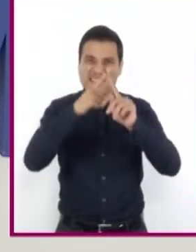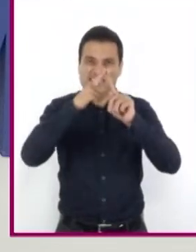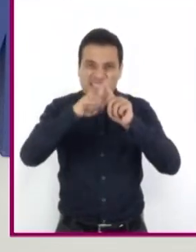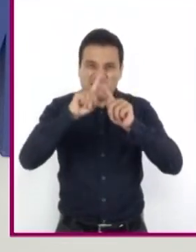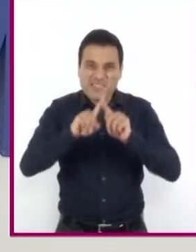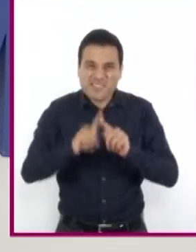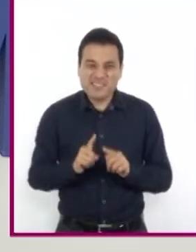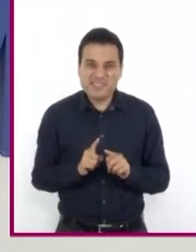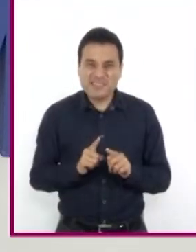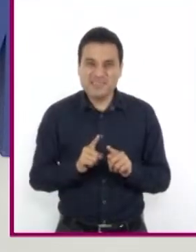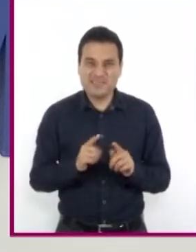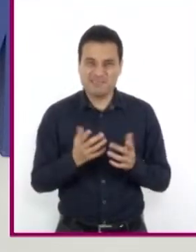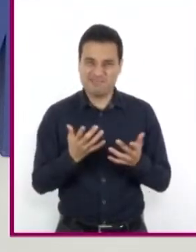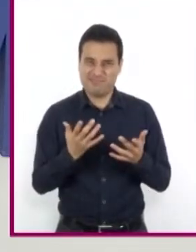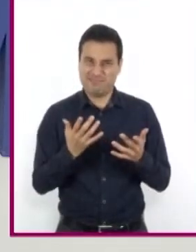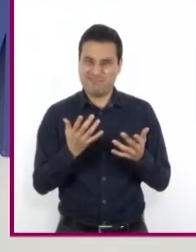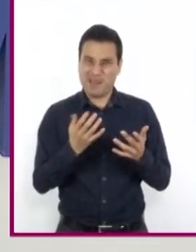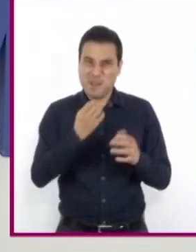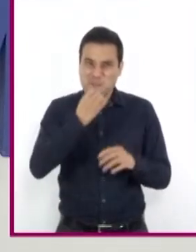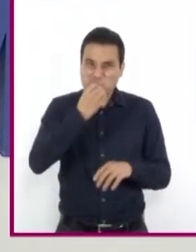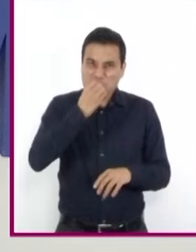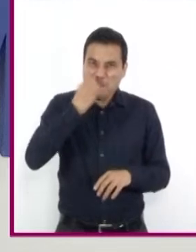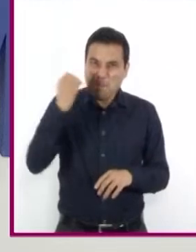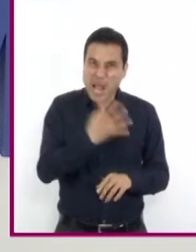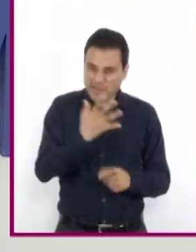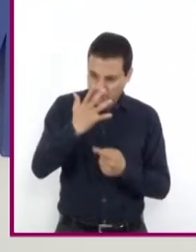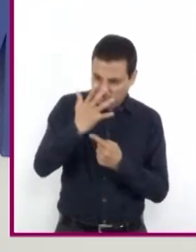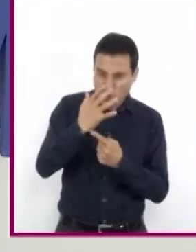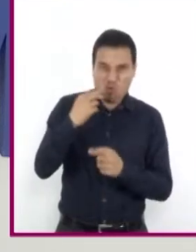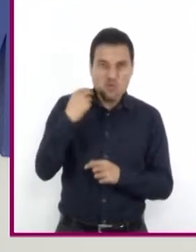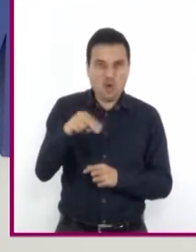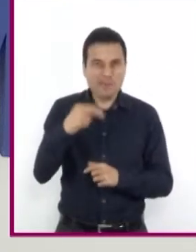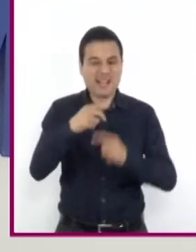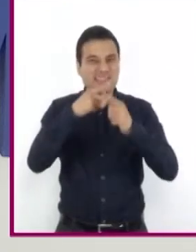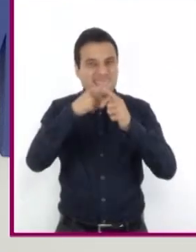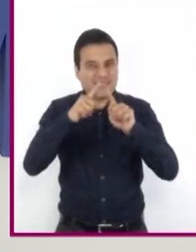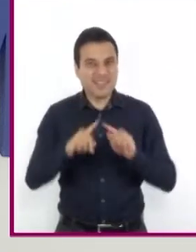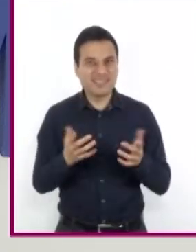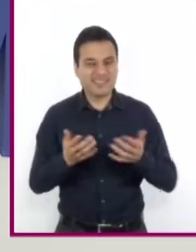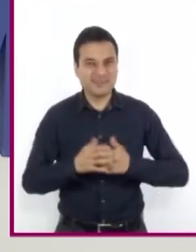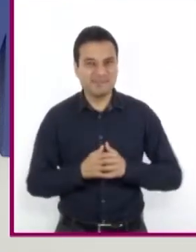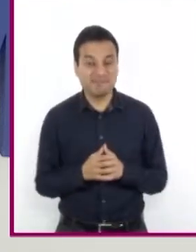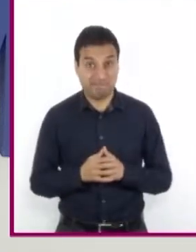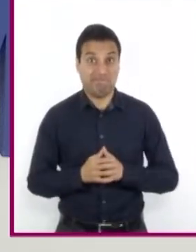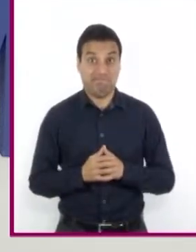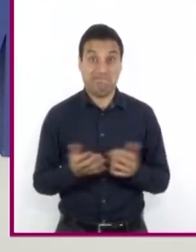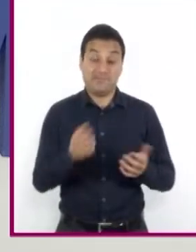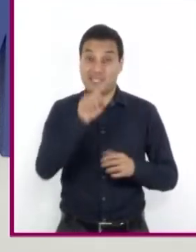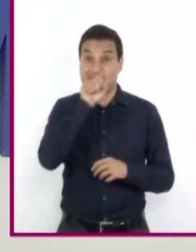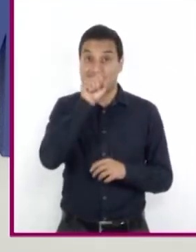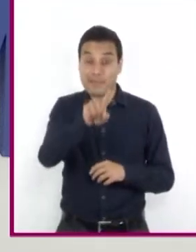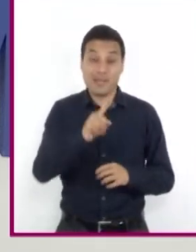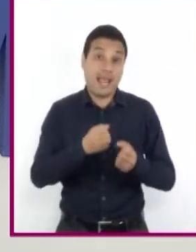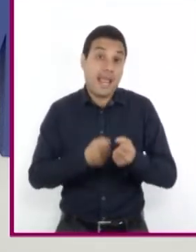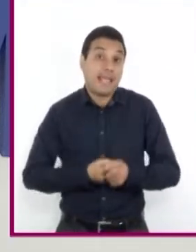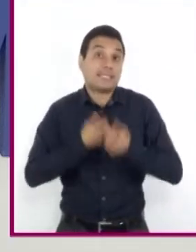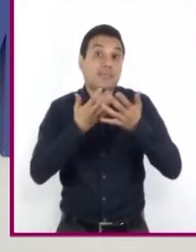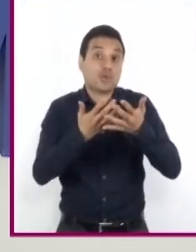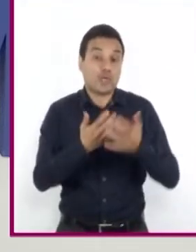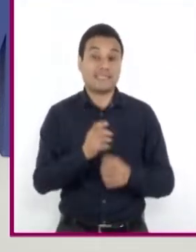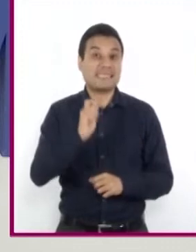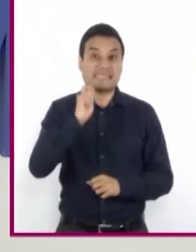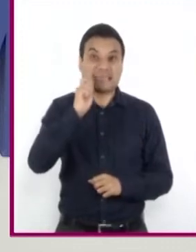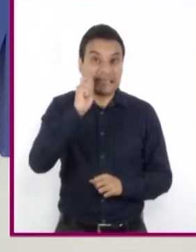expresar que algo nos parece genial? En algunos casos esas expresiones incluso podrían tener distintos significados